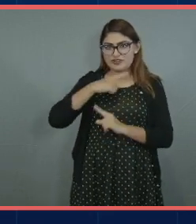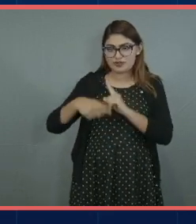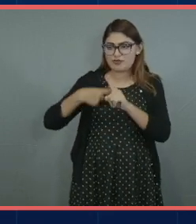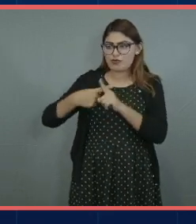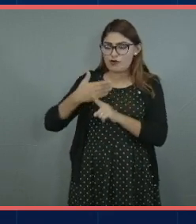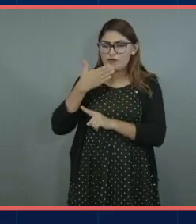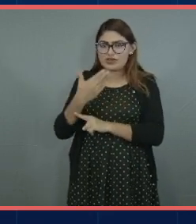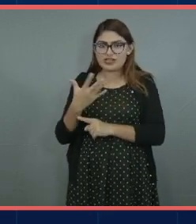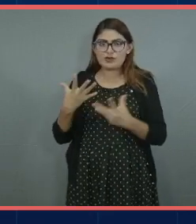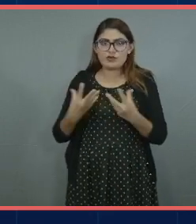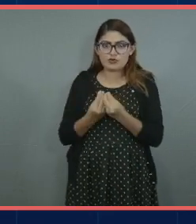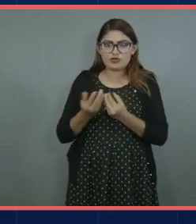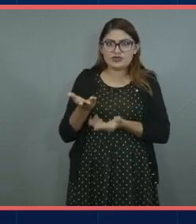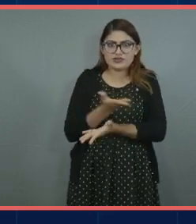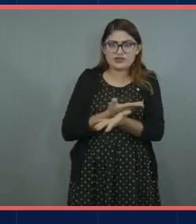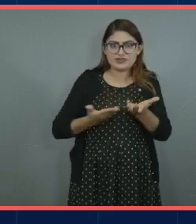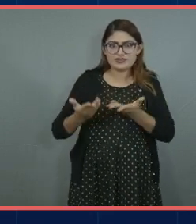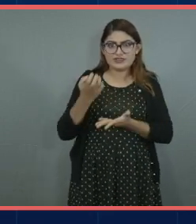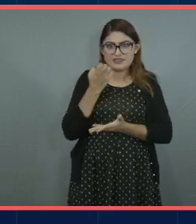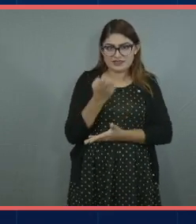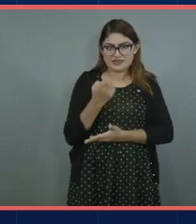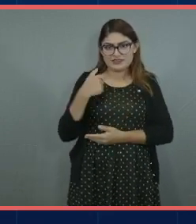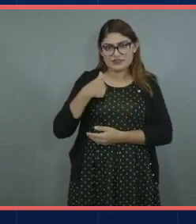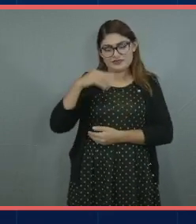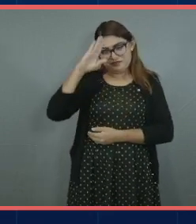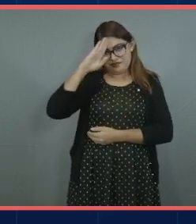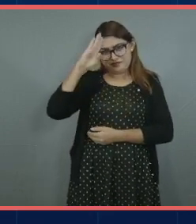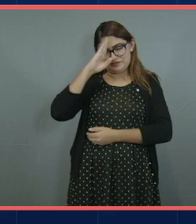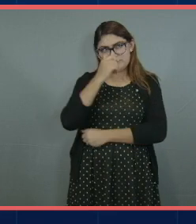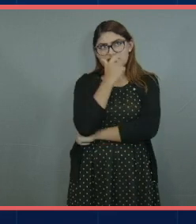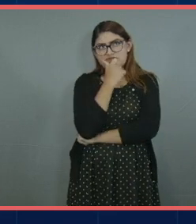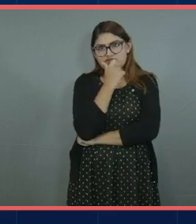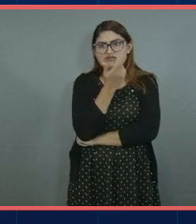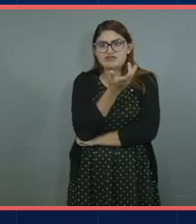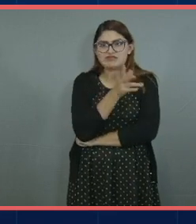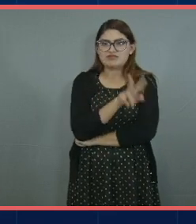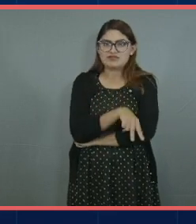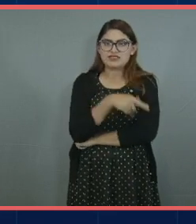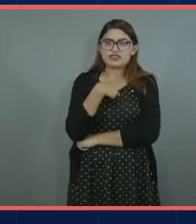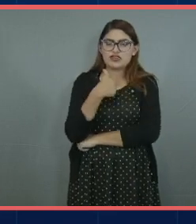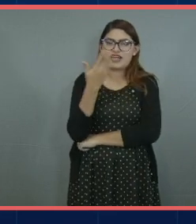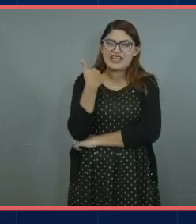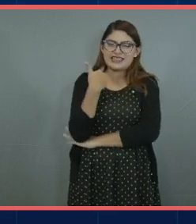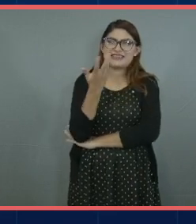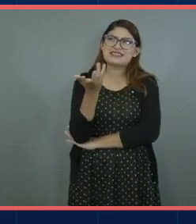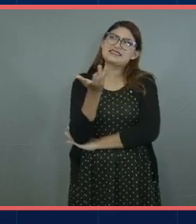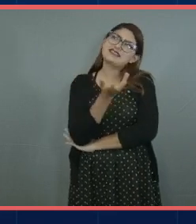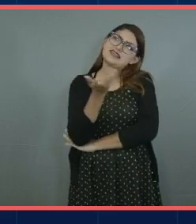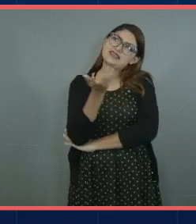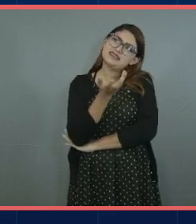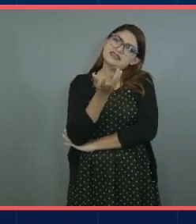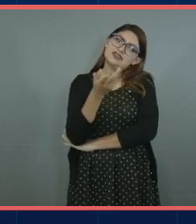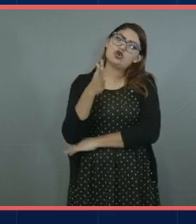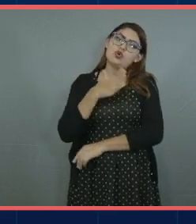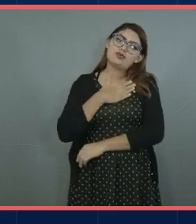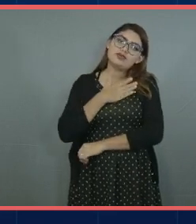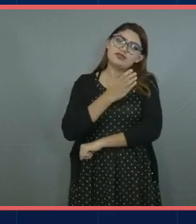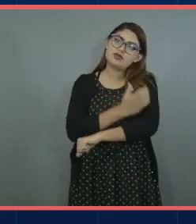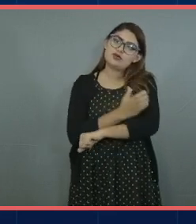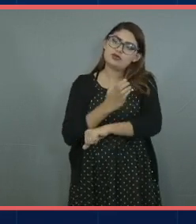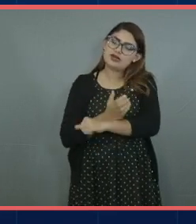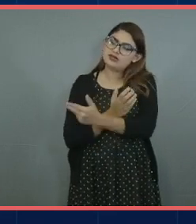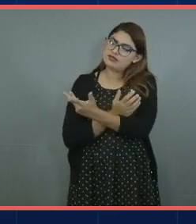tan buenas y justo dije o sea ¿qué hice yo o qué vi que hicieron mis compañeros que